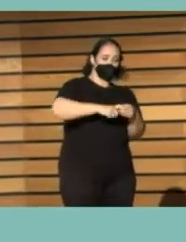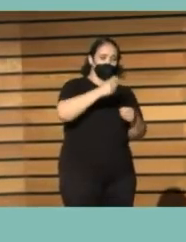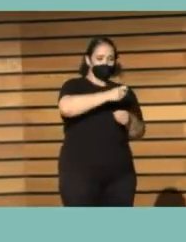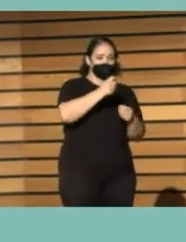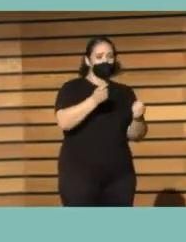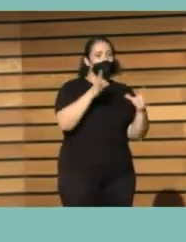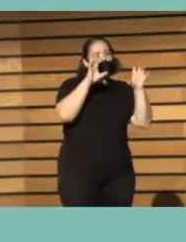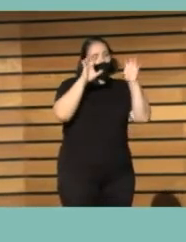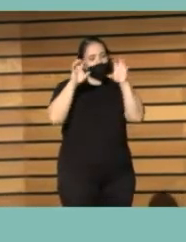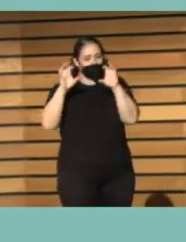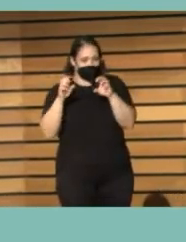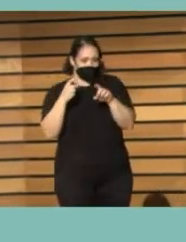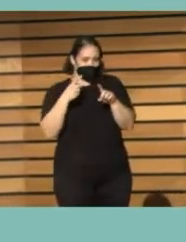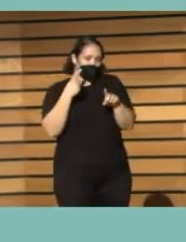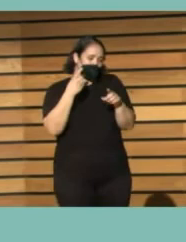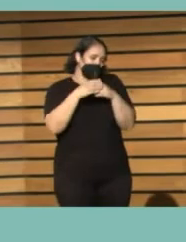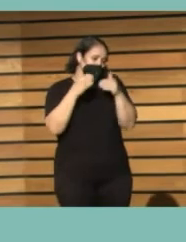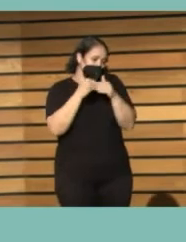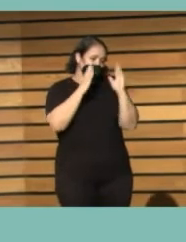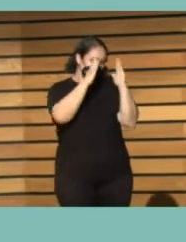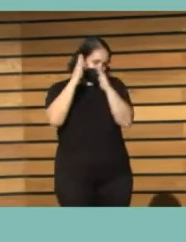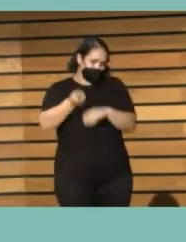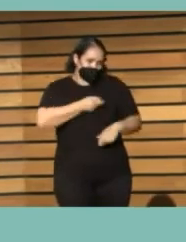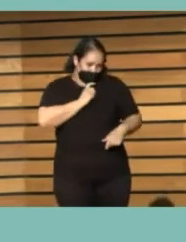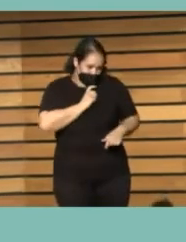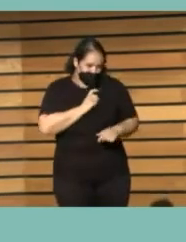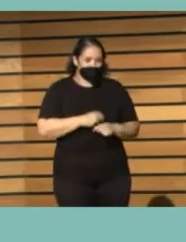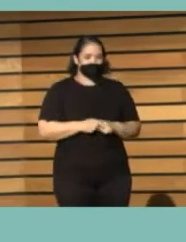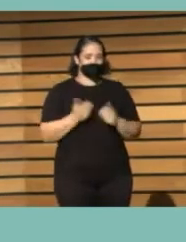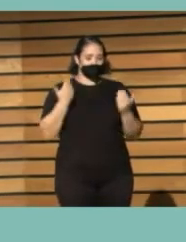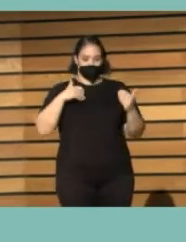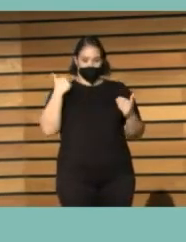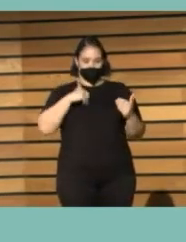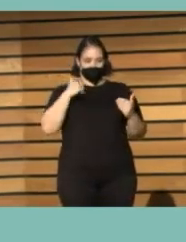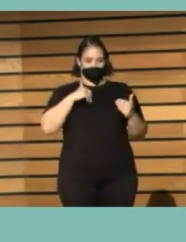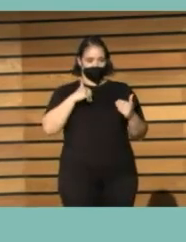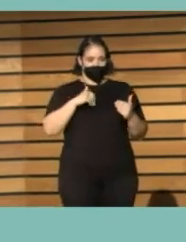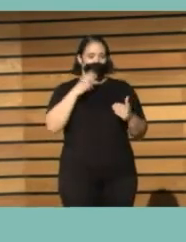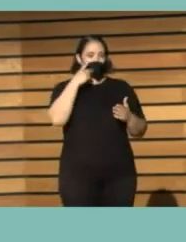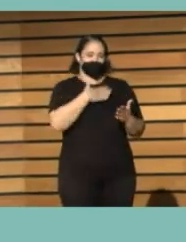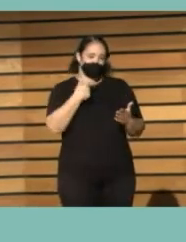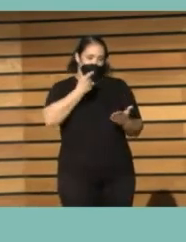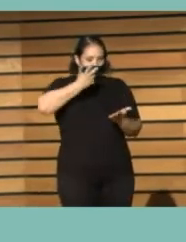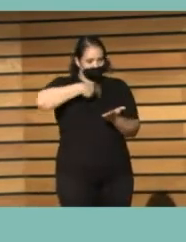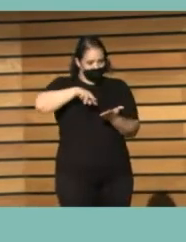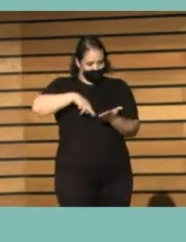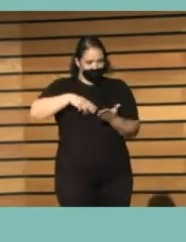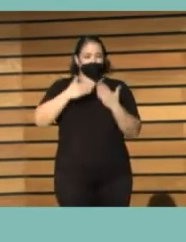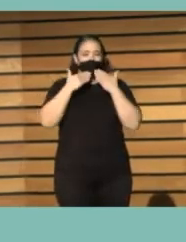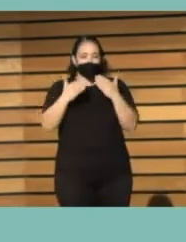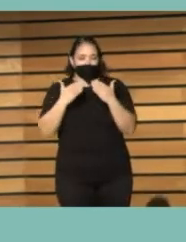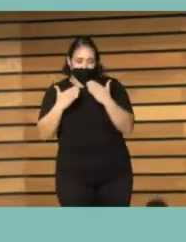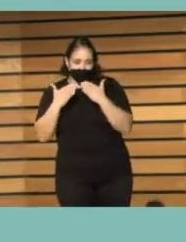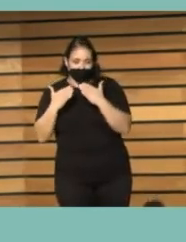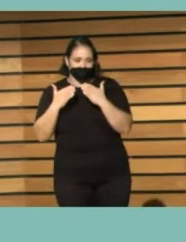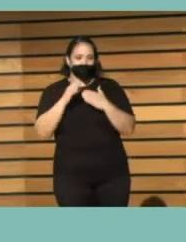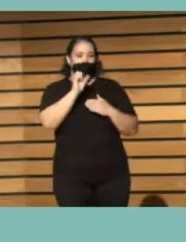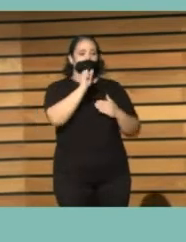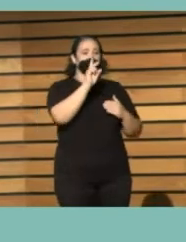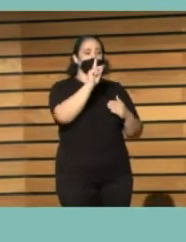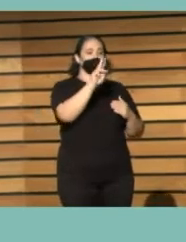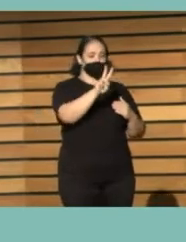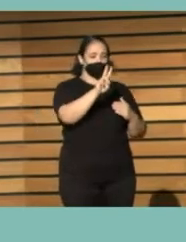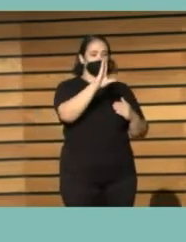en los cuestionarios. Yo creo que ya, porque lo interesante es que leáis, pero solo dar las gracias a Asun,